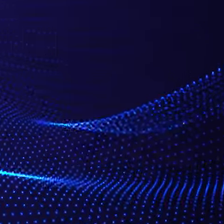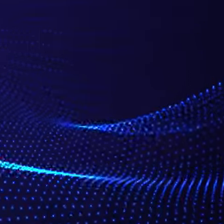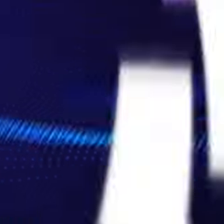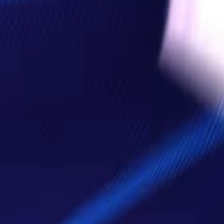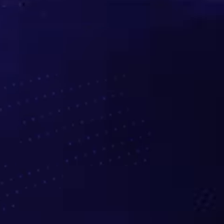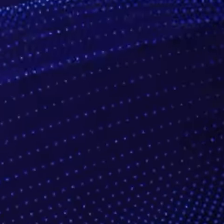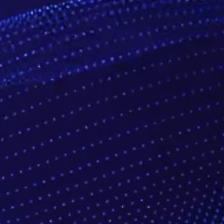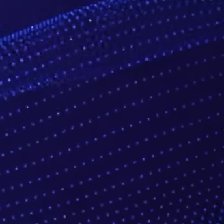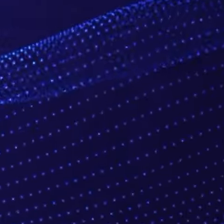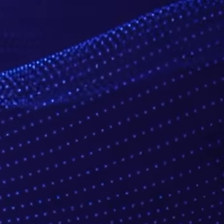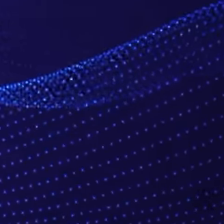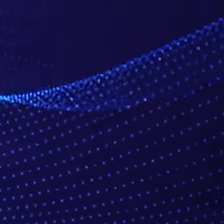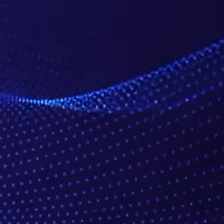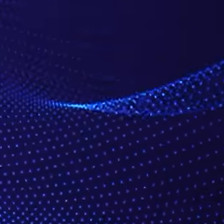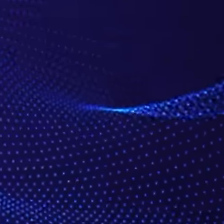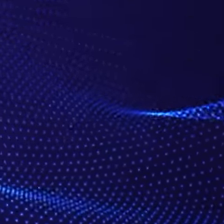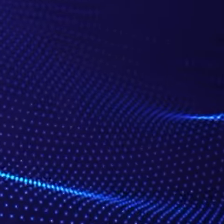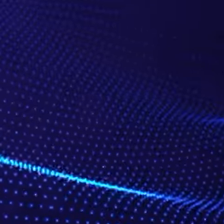Tribunal Electoral